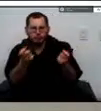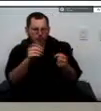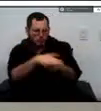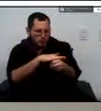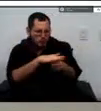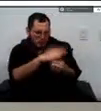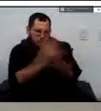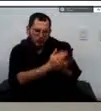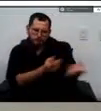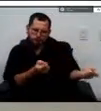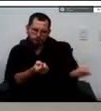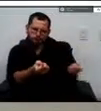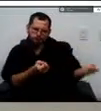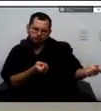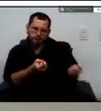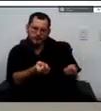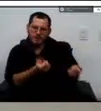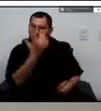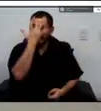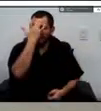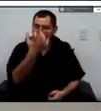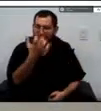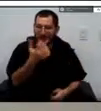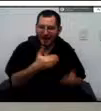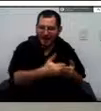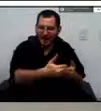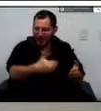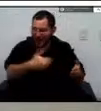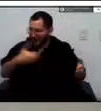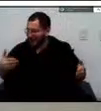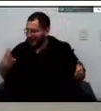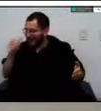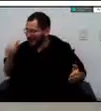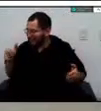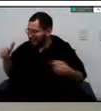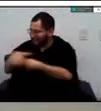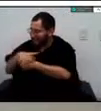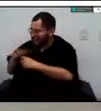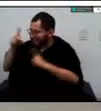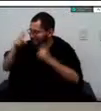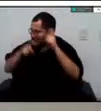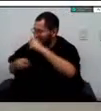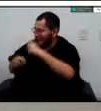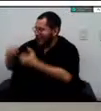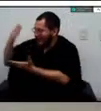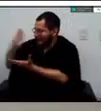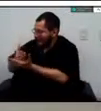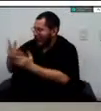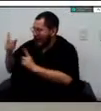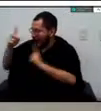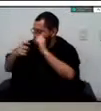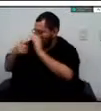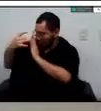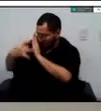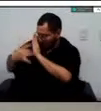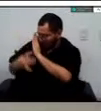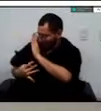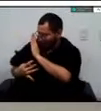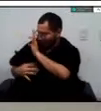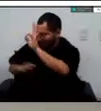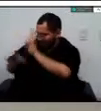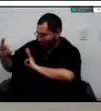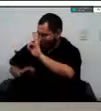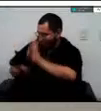esto pues es producto de los protocolos que se han definido en la estrategia igualmente con los organismos de